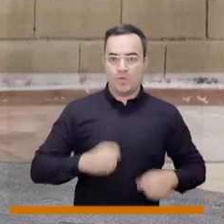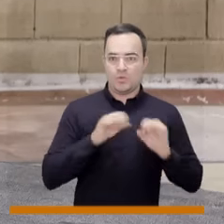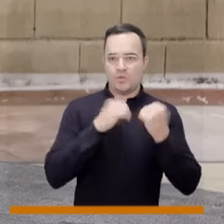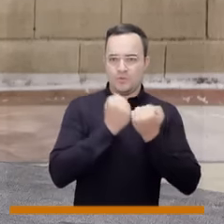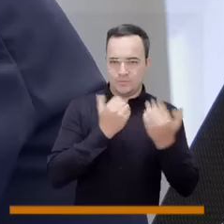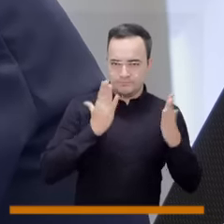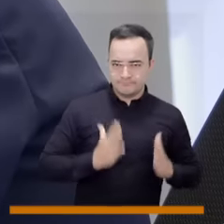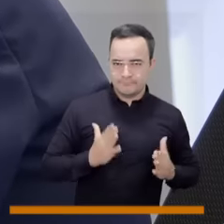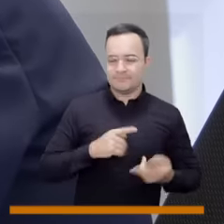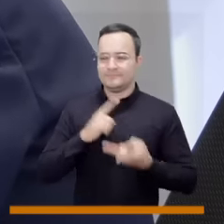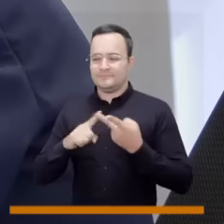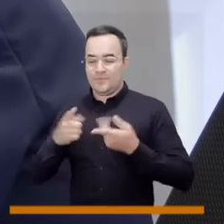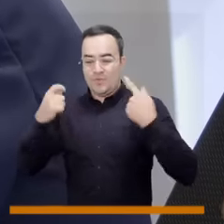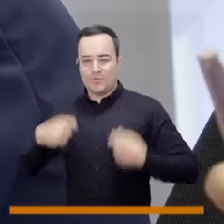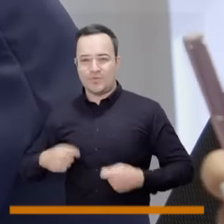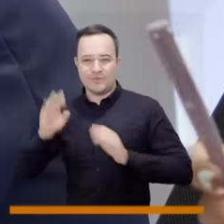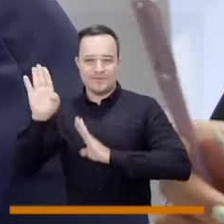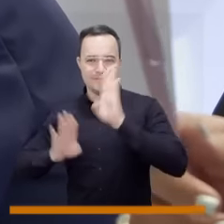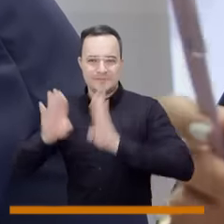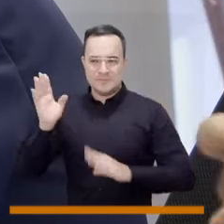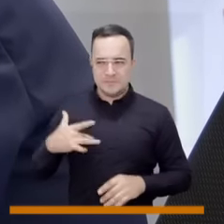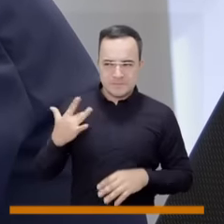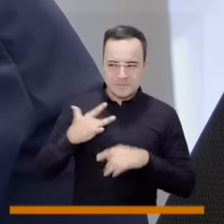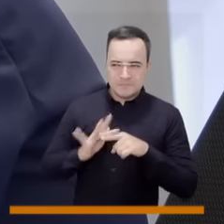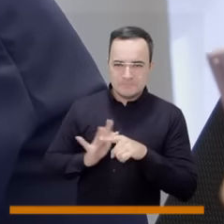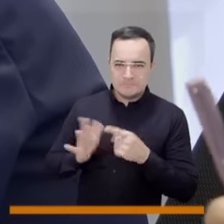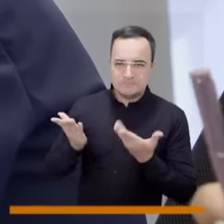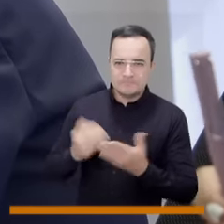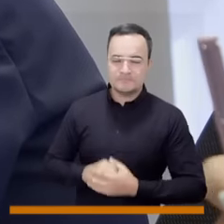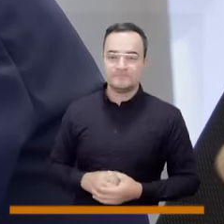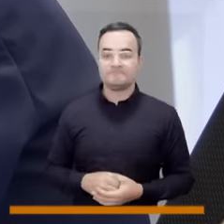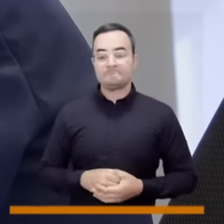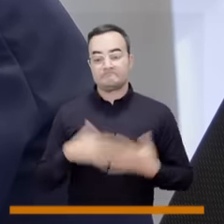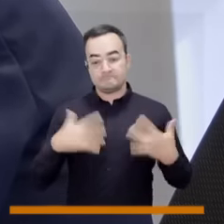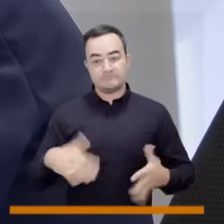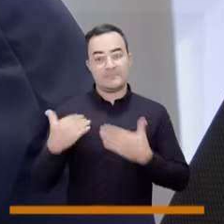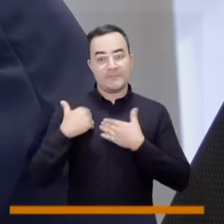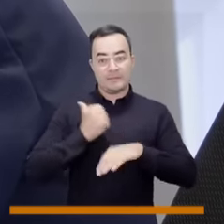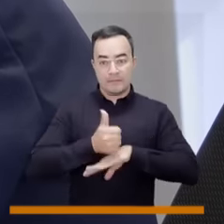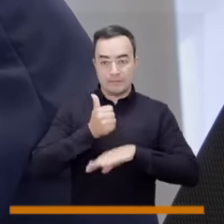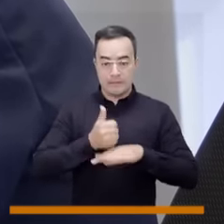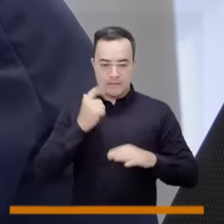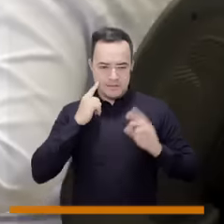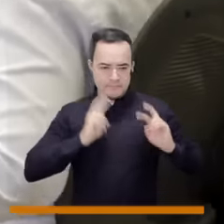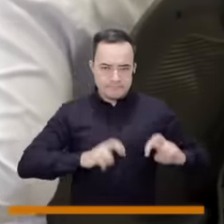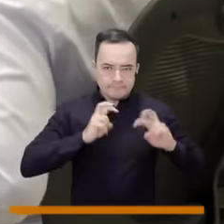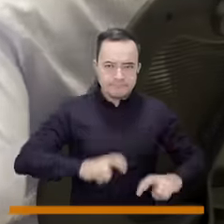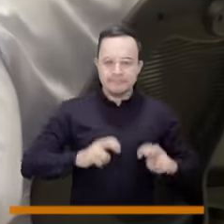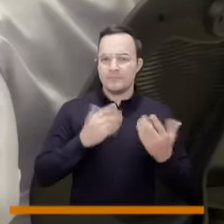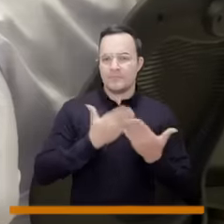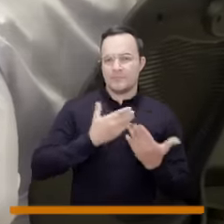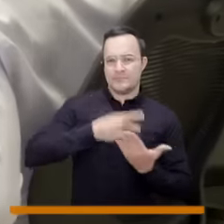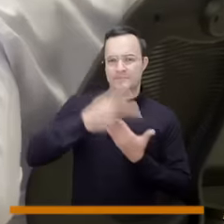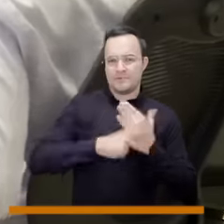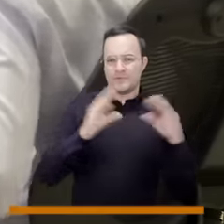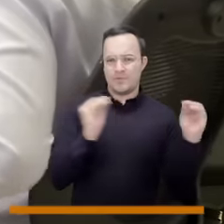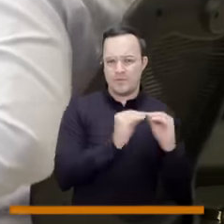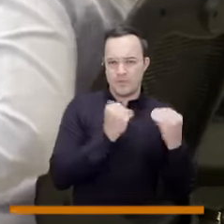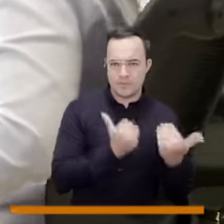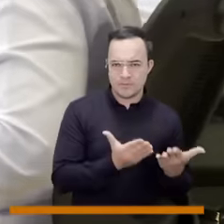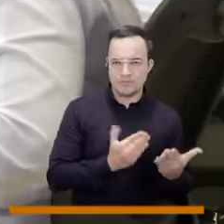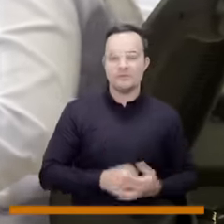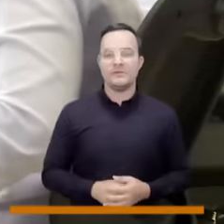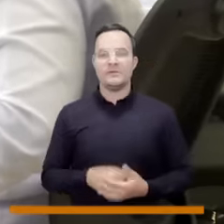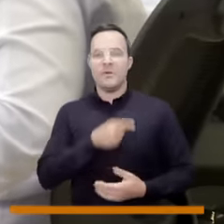dos funciones, ser concejal, ser candidato, en su caso como lo ha vivido. Nos corresponde entonces estar estudiando los